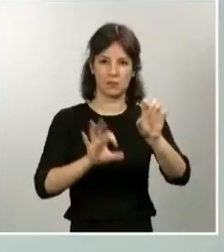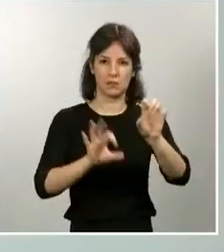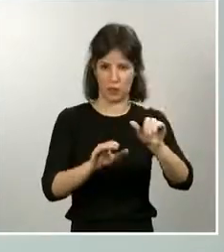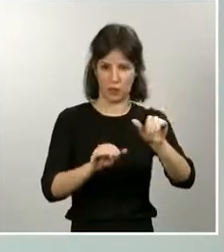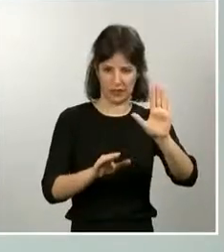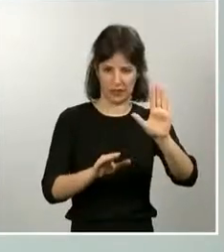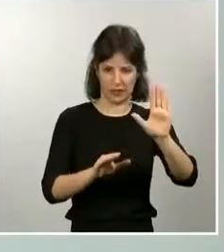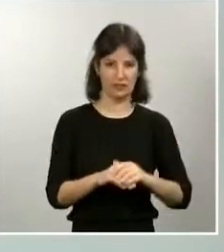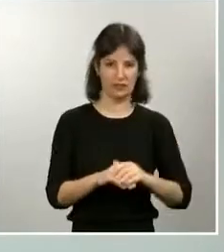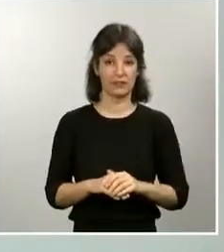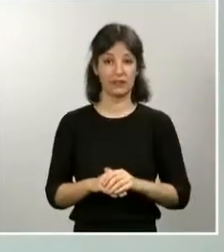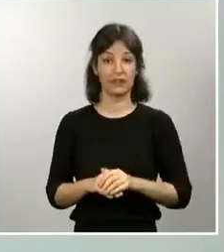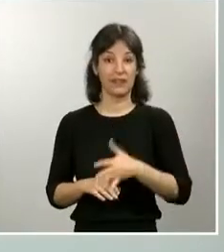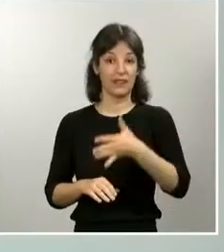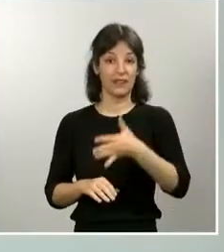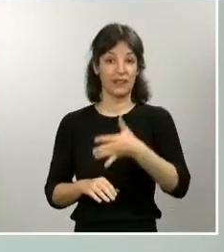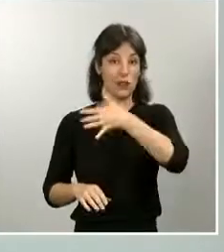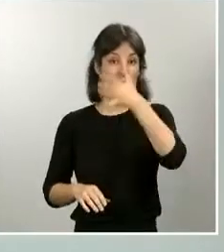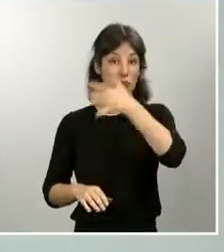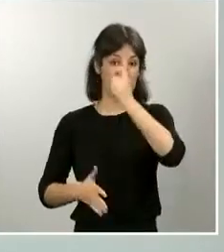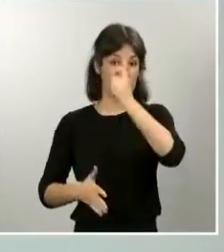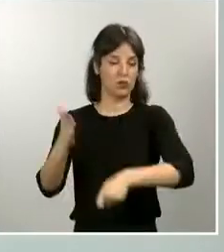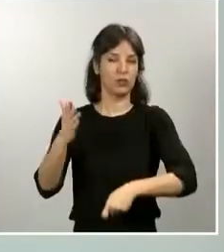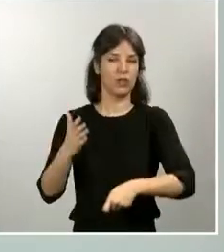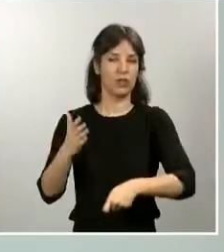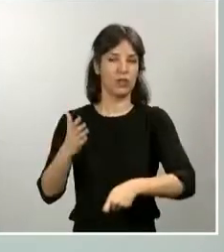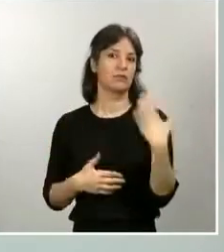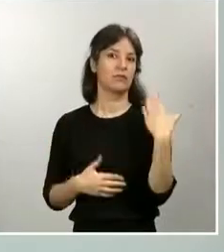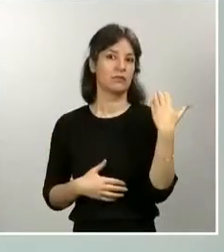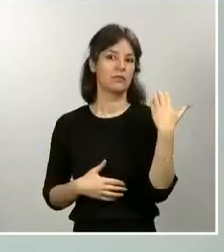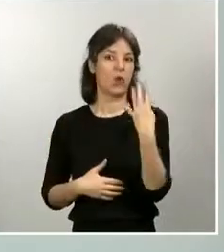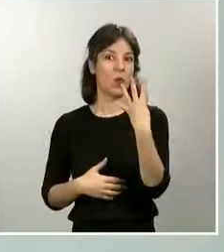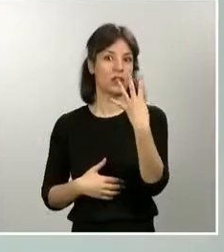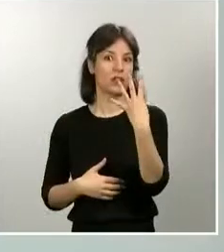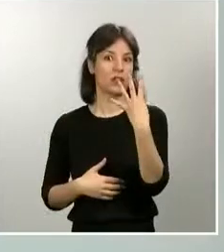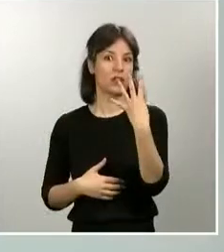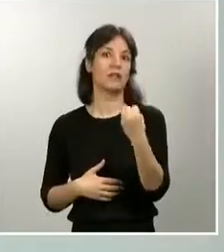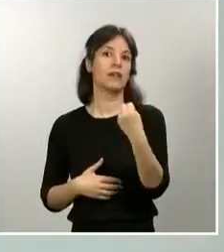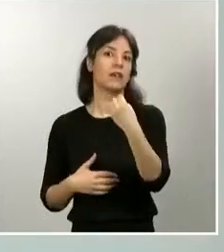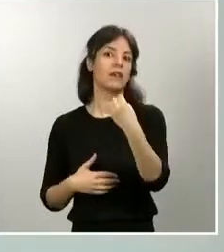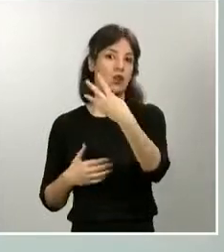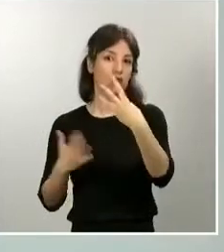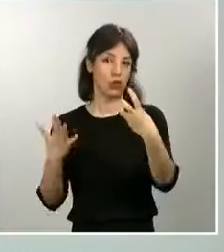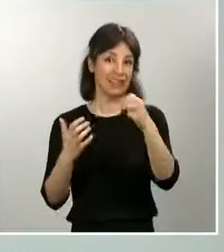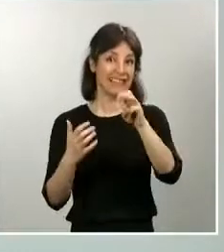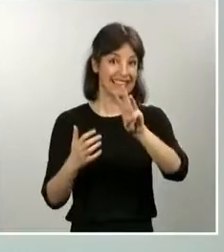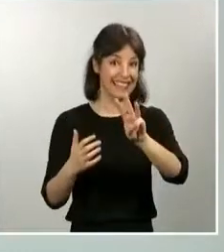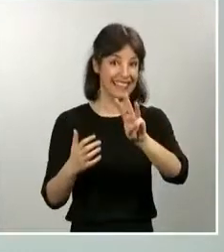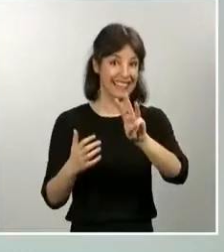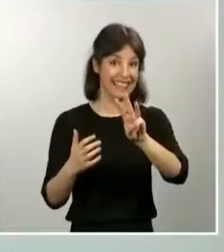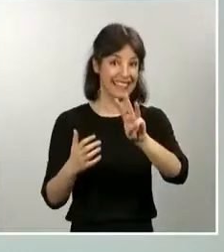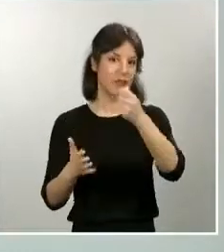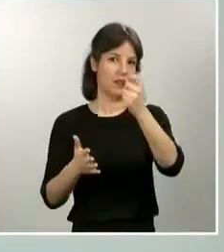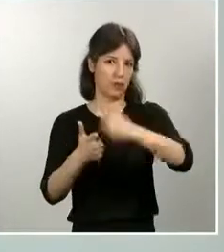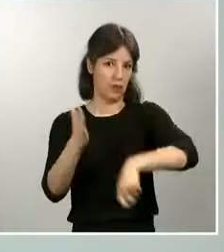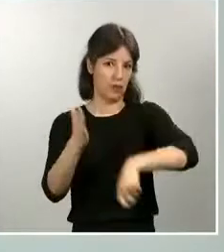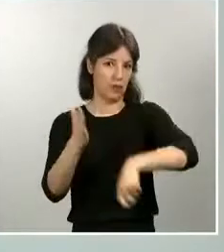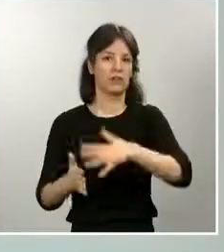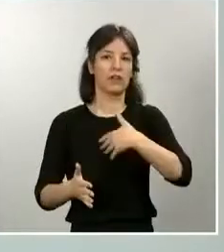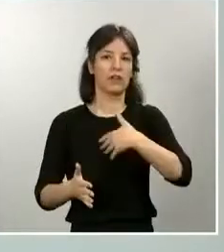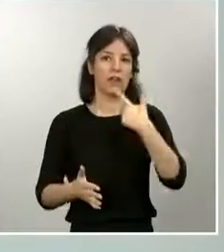horas se han tramitado 4.803 actas, que supone un total ya de 99.690,